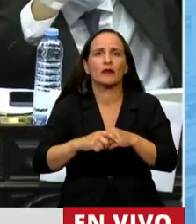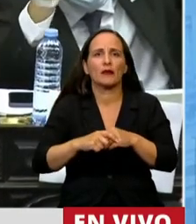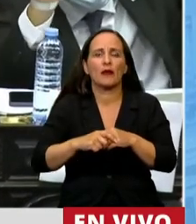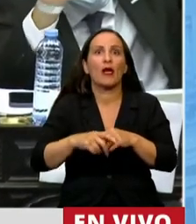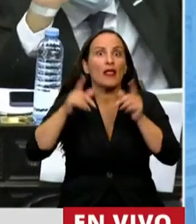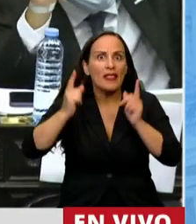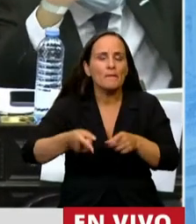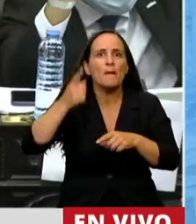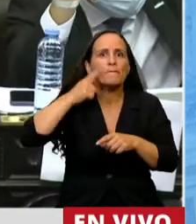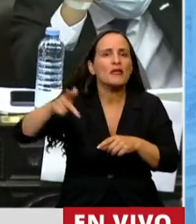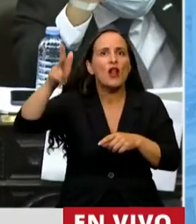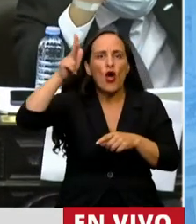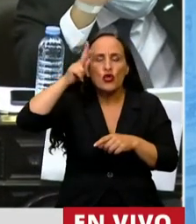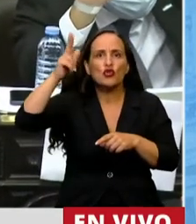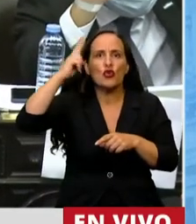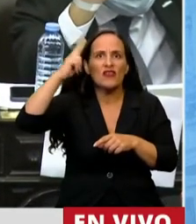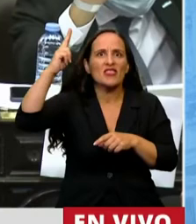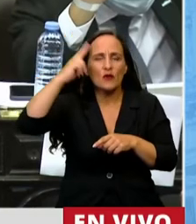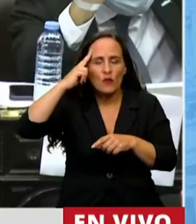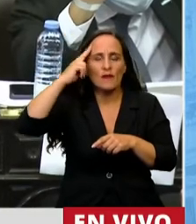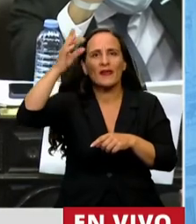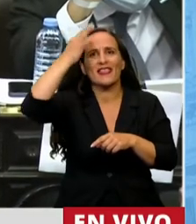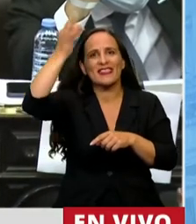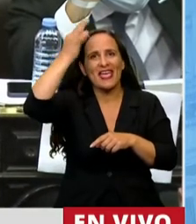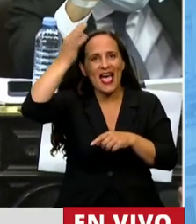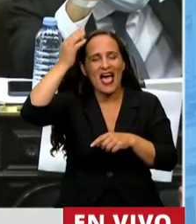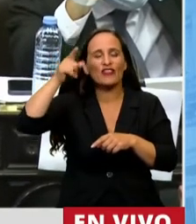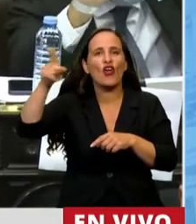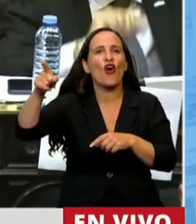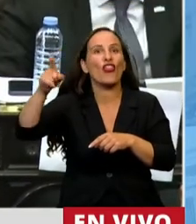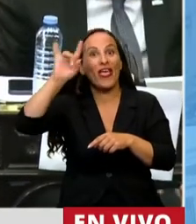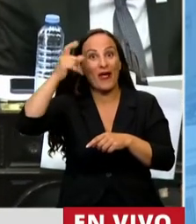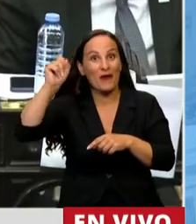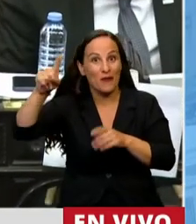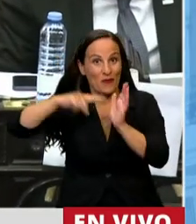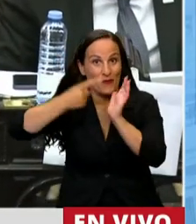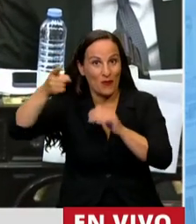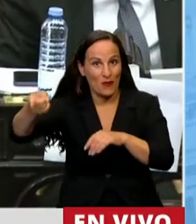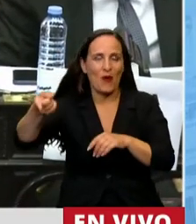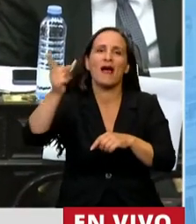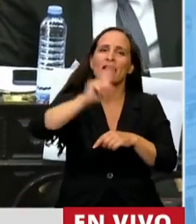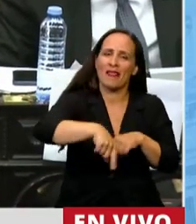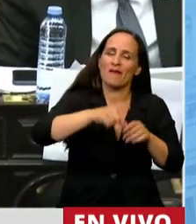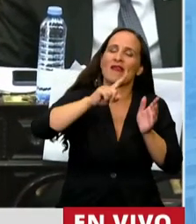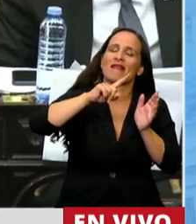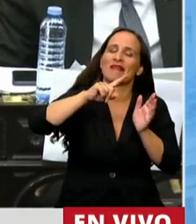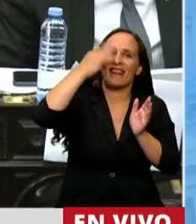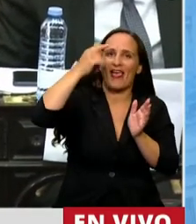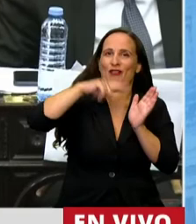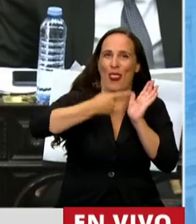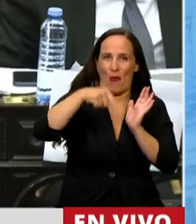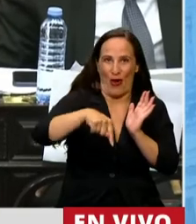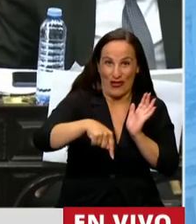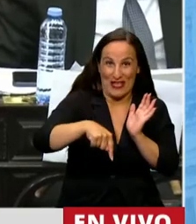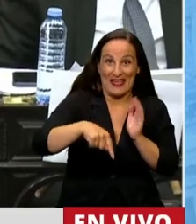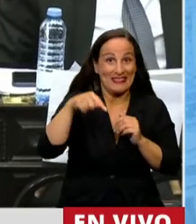1899 en el Teatro Solís de Montevideo y en el Teatro Politiama de Buenos Aires. Fue en esta ocasión donde